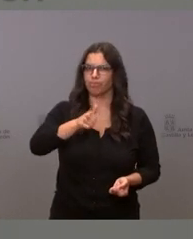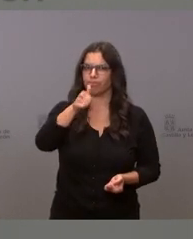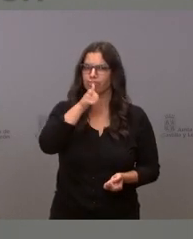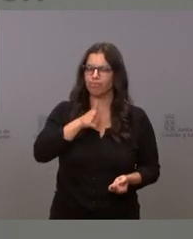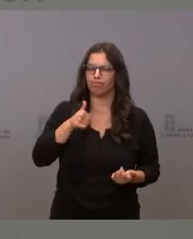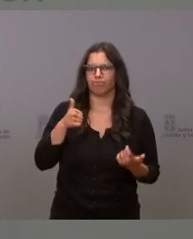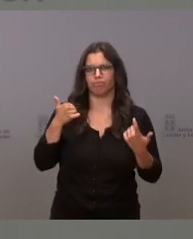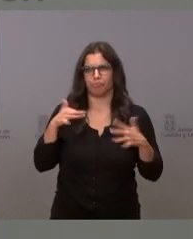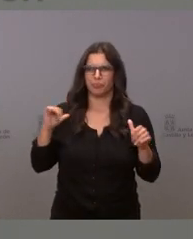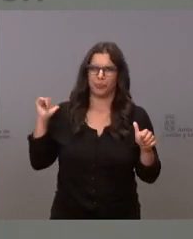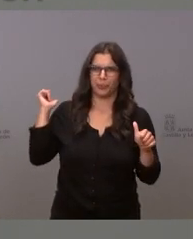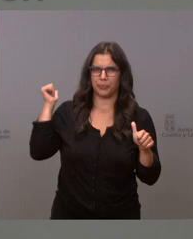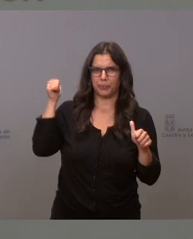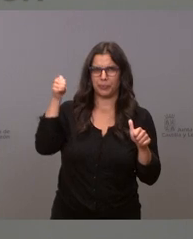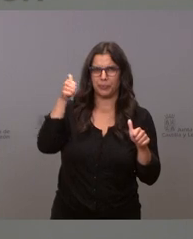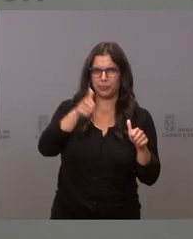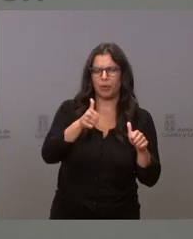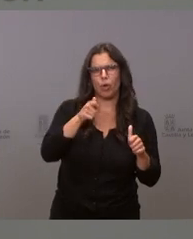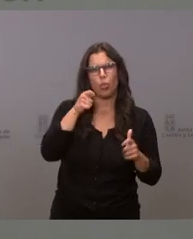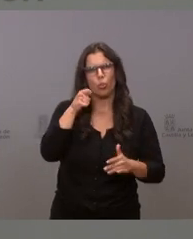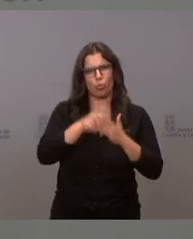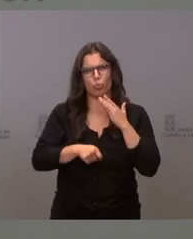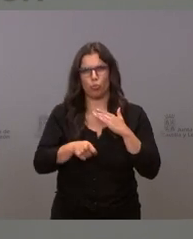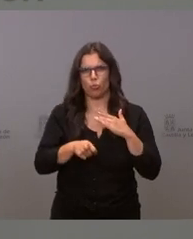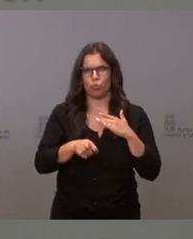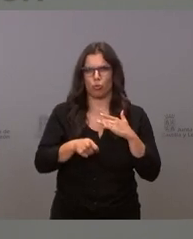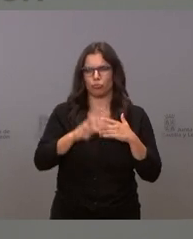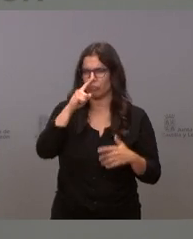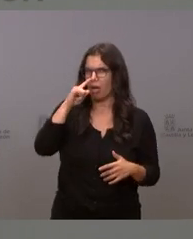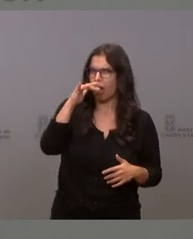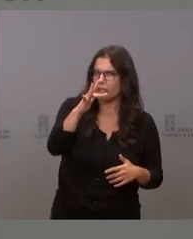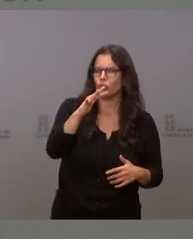mucho hemos aguantado cosas muy duras durante unos cuantos años